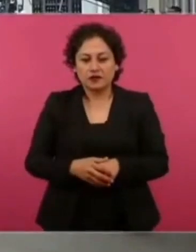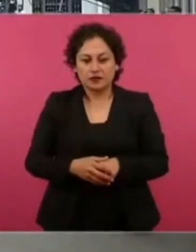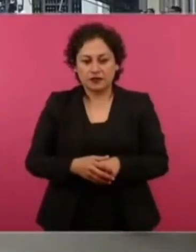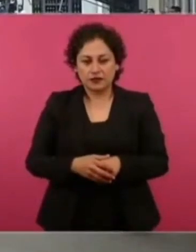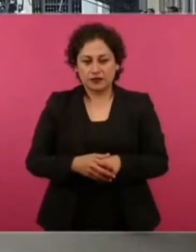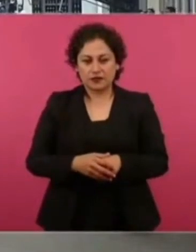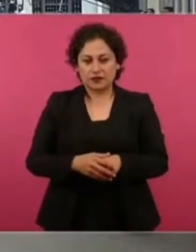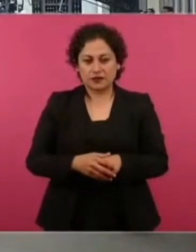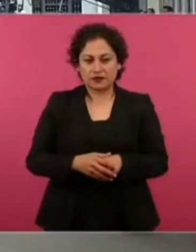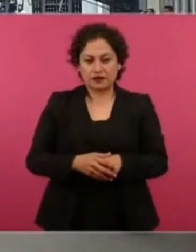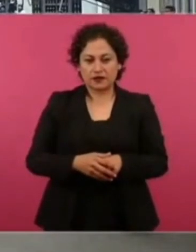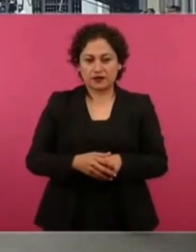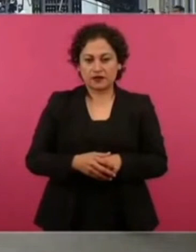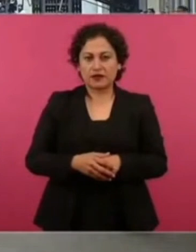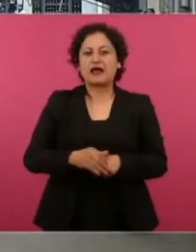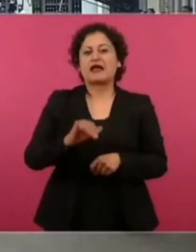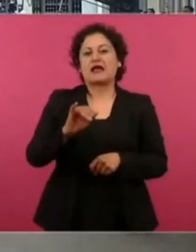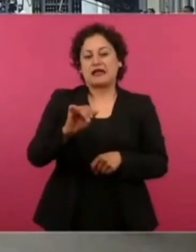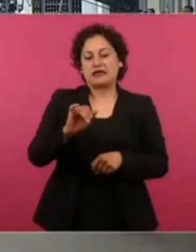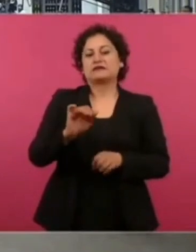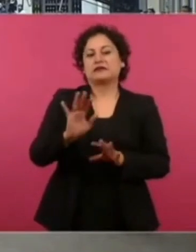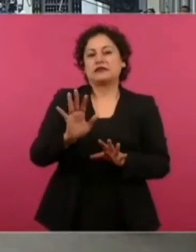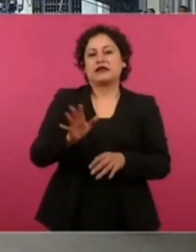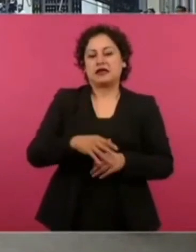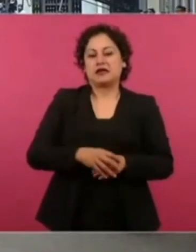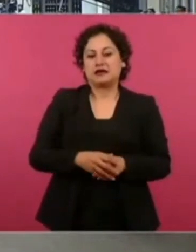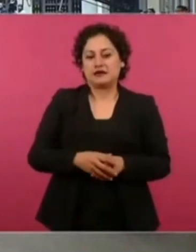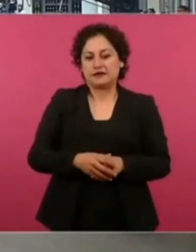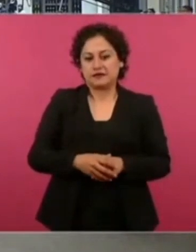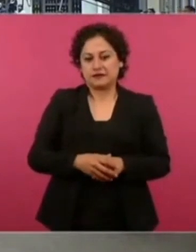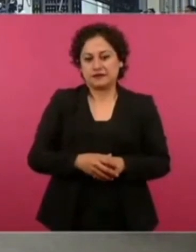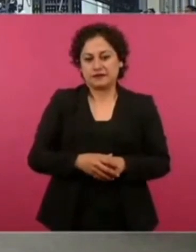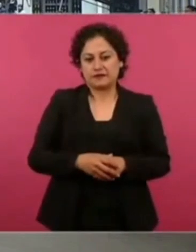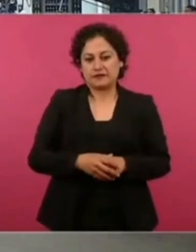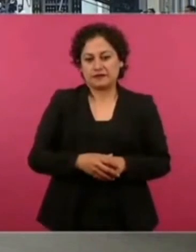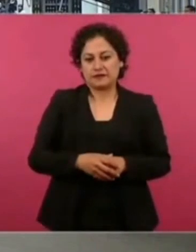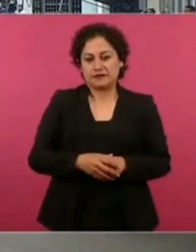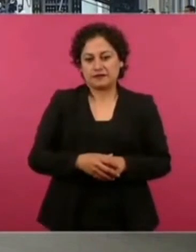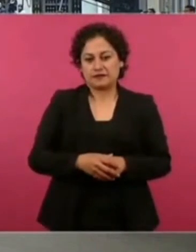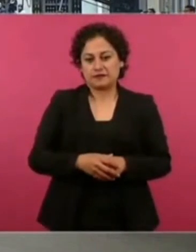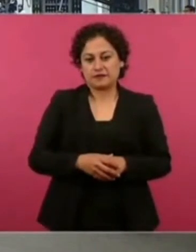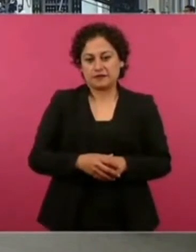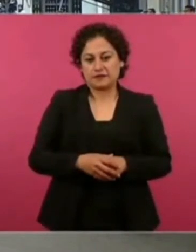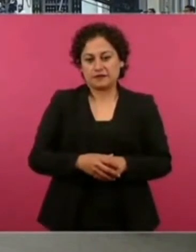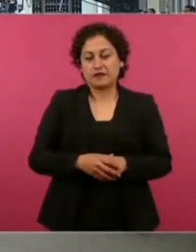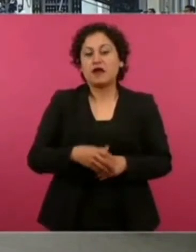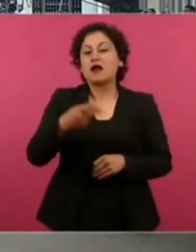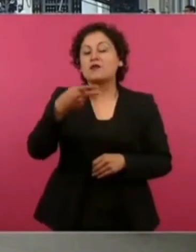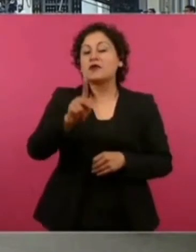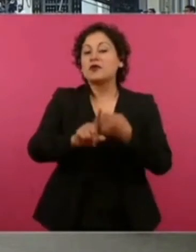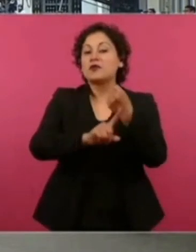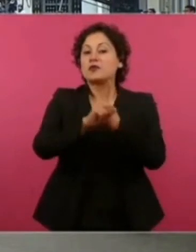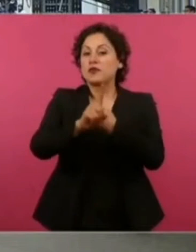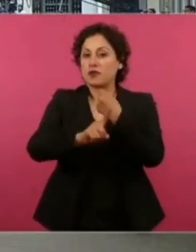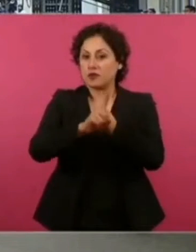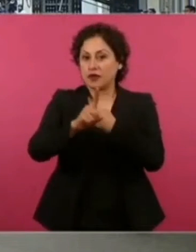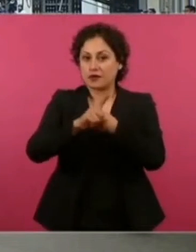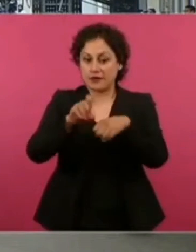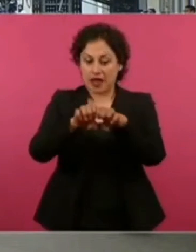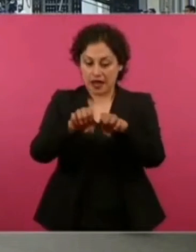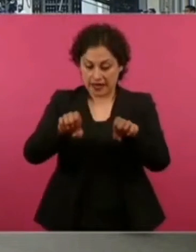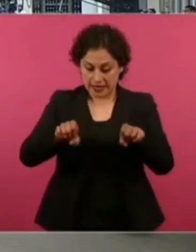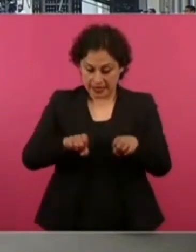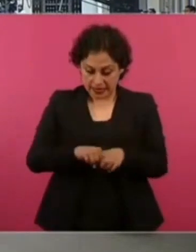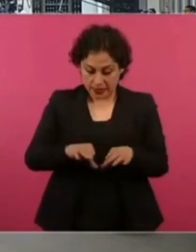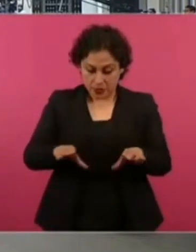Ah, sí, ya. Ya iniciaron los play-offs, pero hay un problema que está pasando con algunos clubes de la Liga Mexicana que tienen registrados